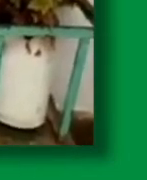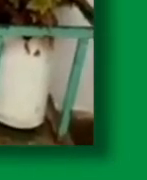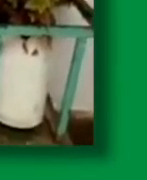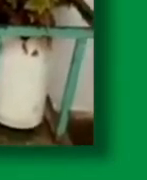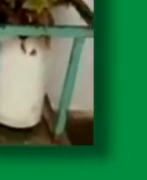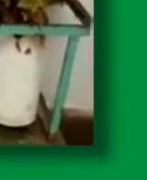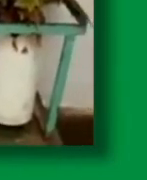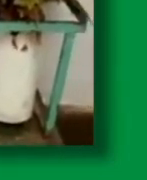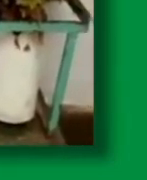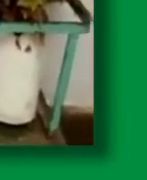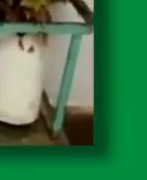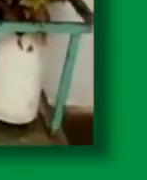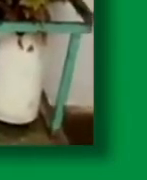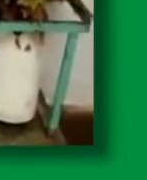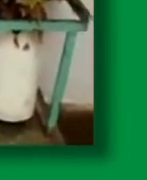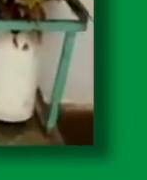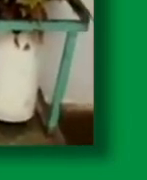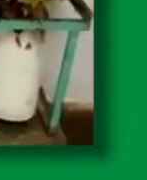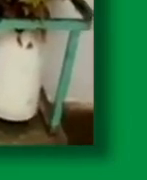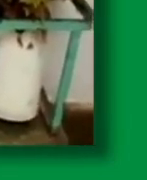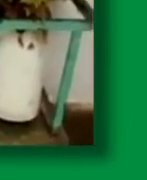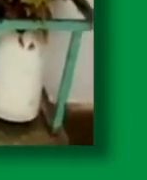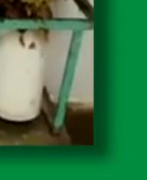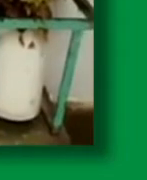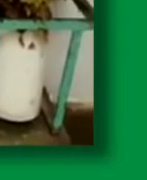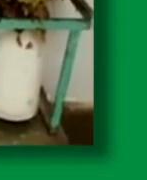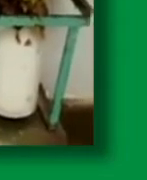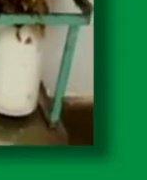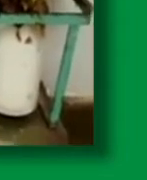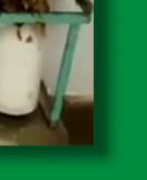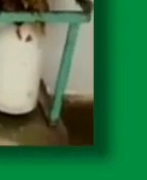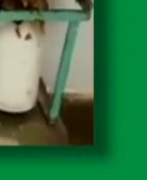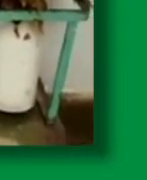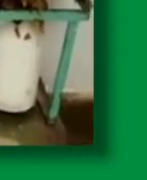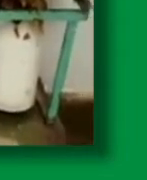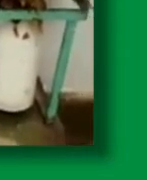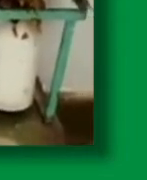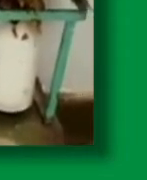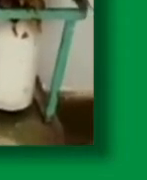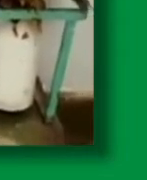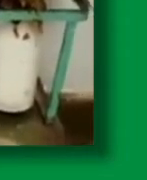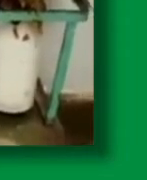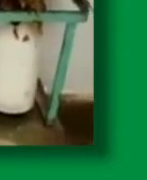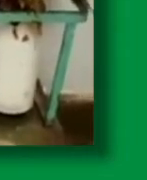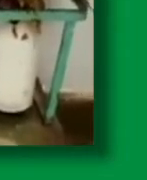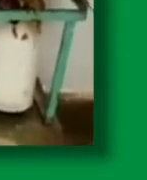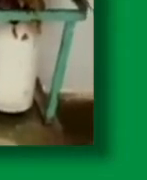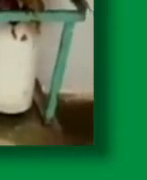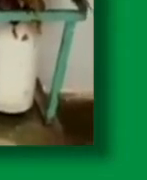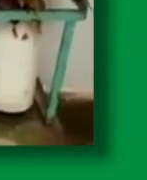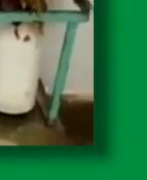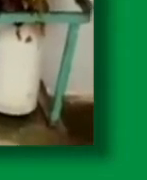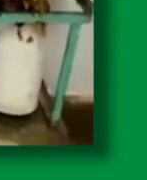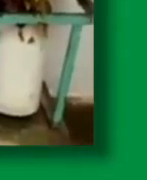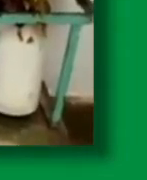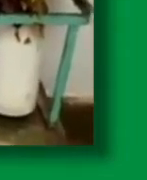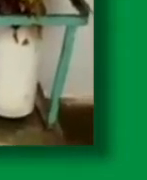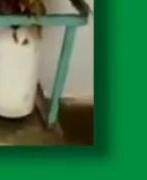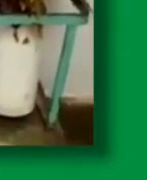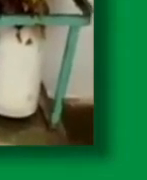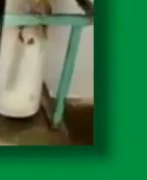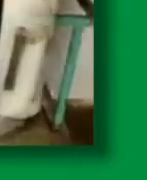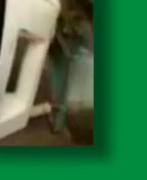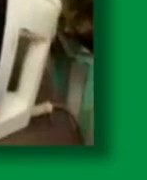Tijeras, lápices, colores, tizas. Podemos utilizar esas flores que nos sobran del arbolito.